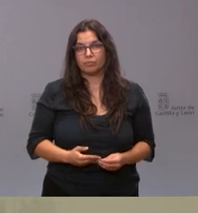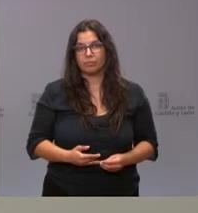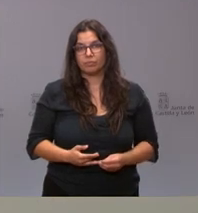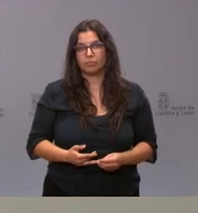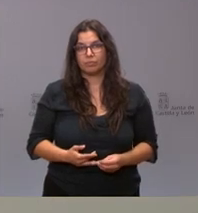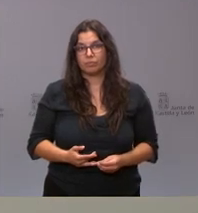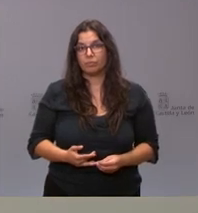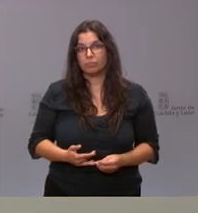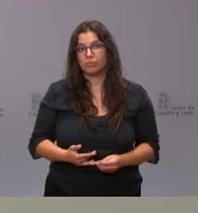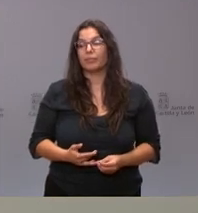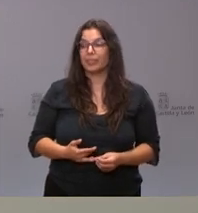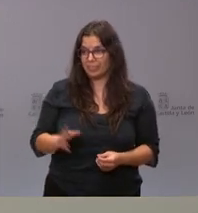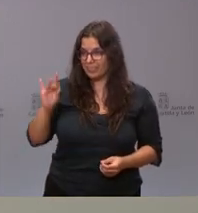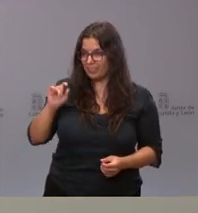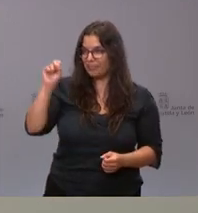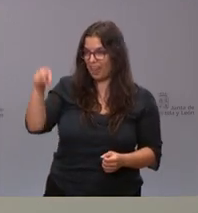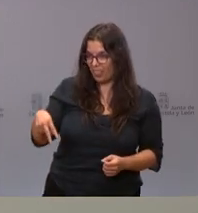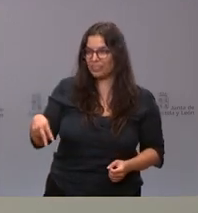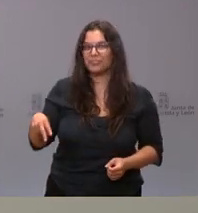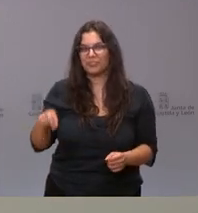Pues sí, tiene usted razón.